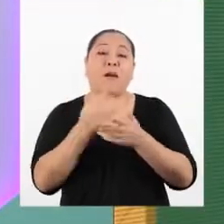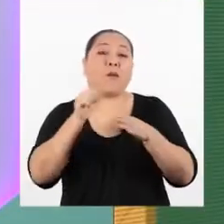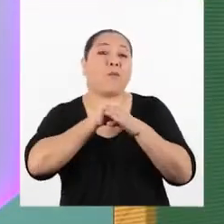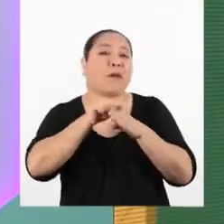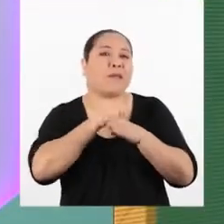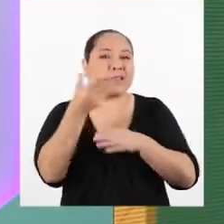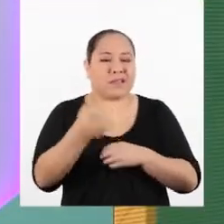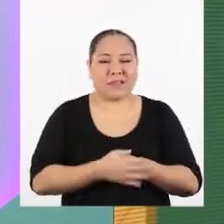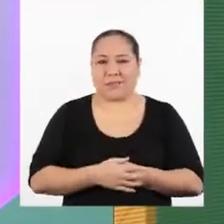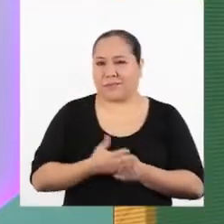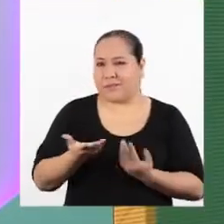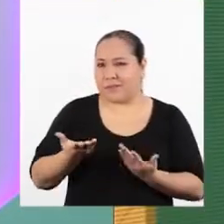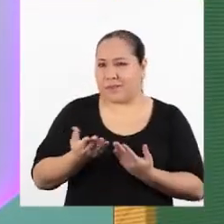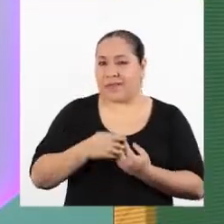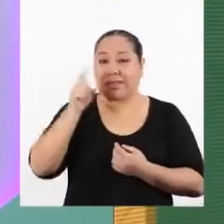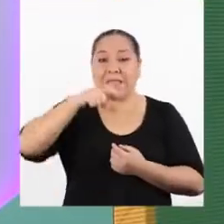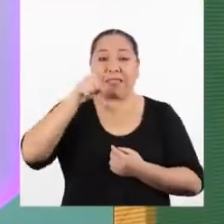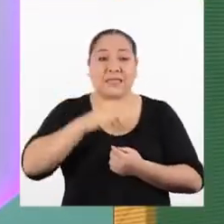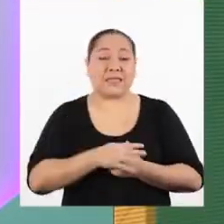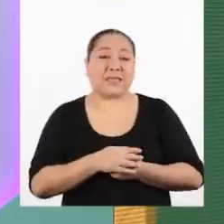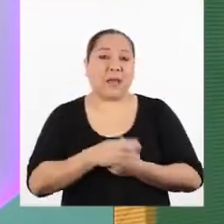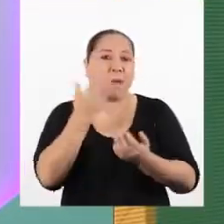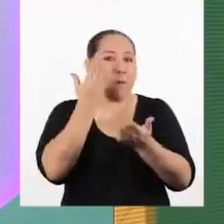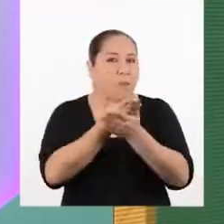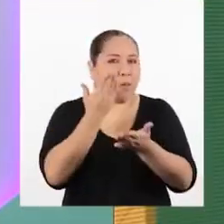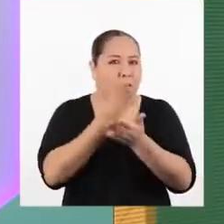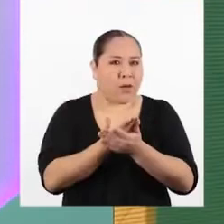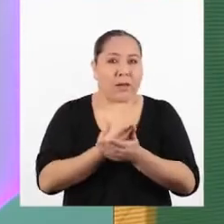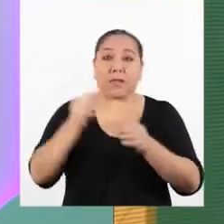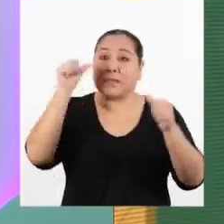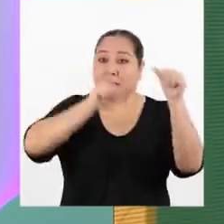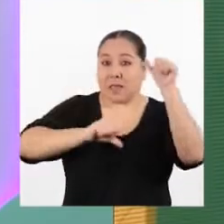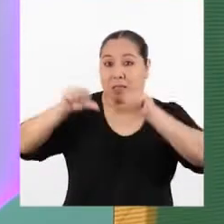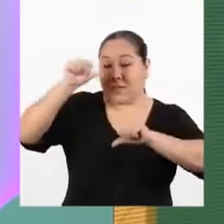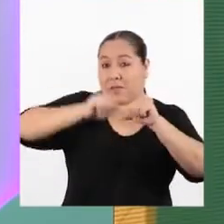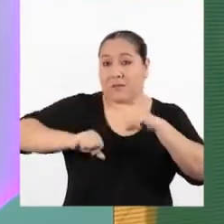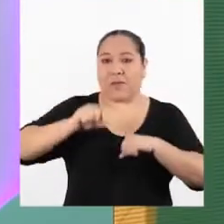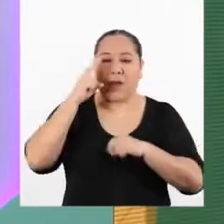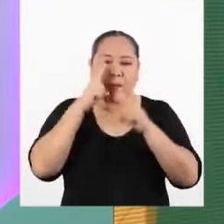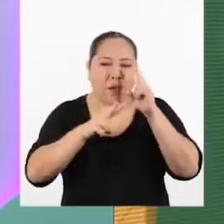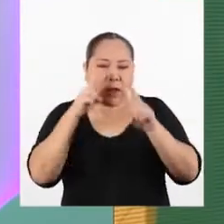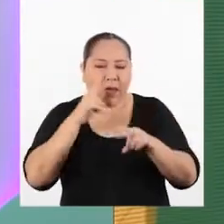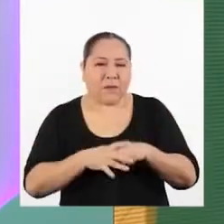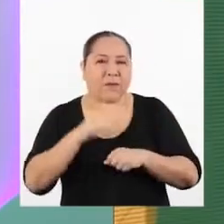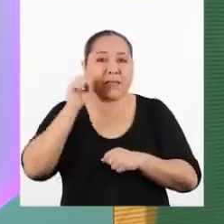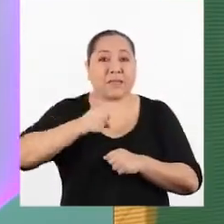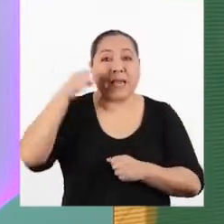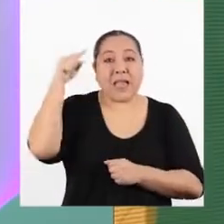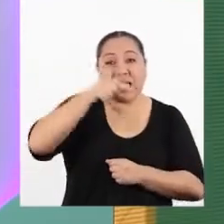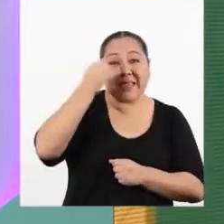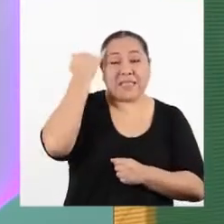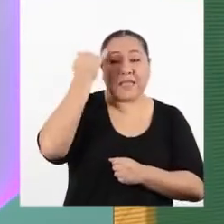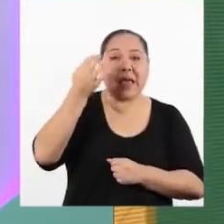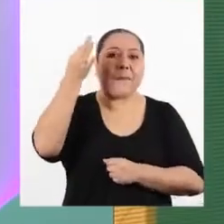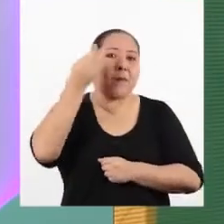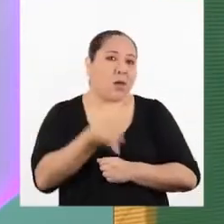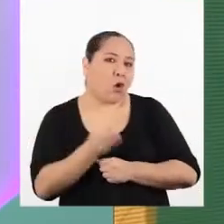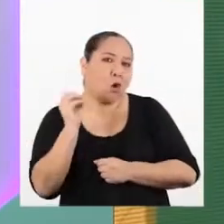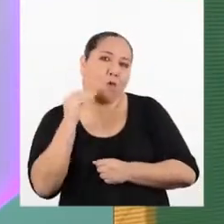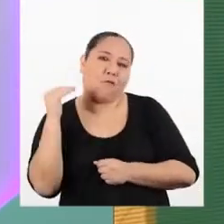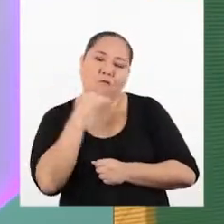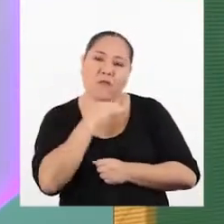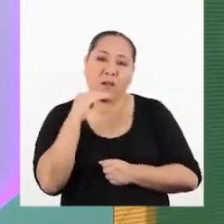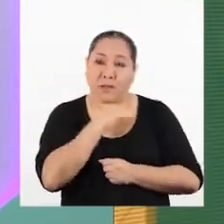Lo que pasa es que se requiere tener evidencias científicas para definir si la hipótesis es verdadera o